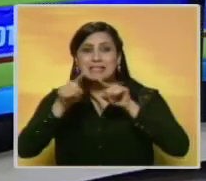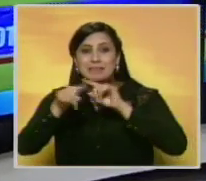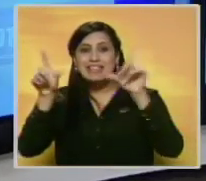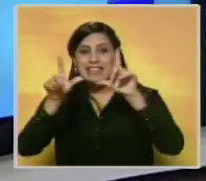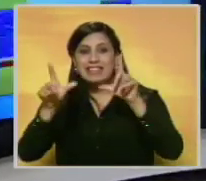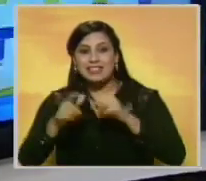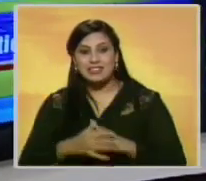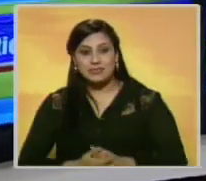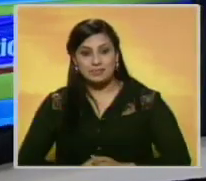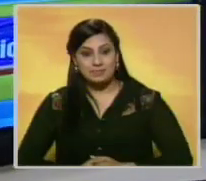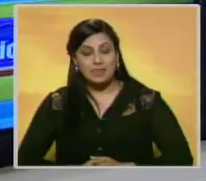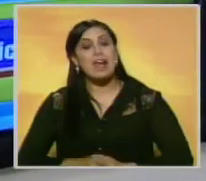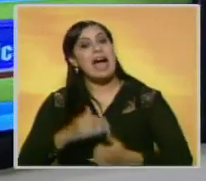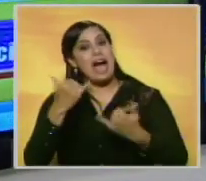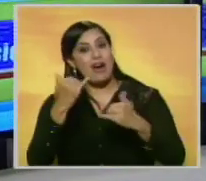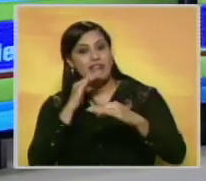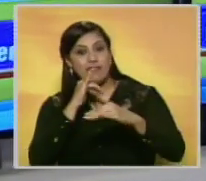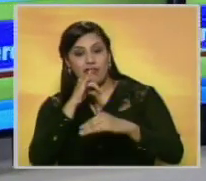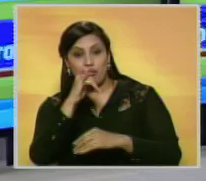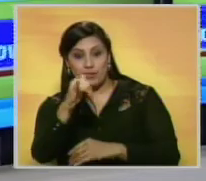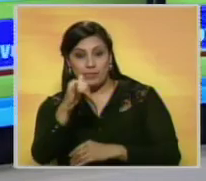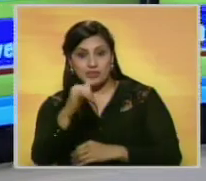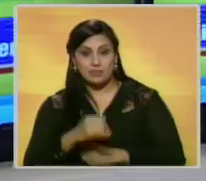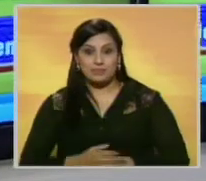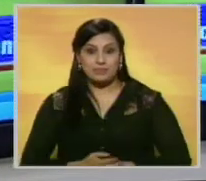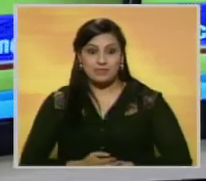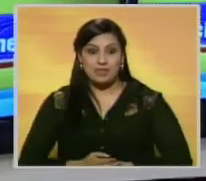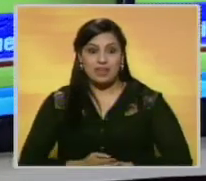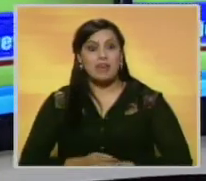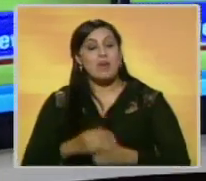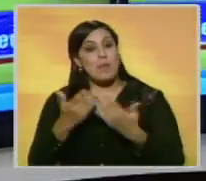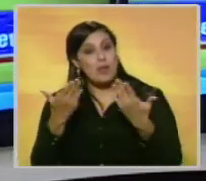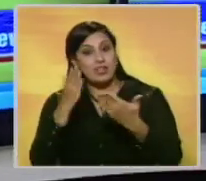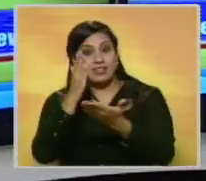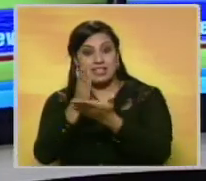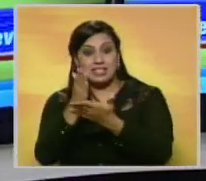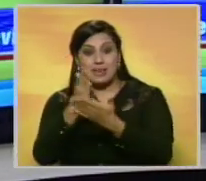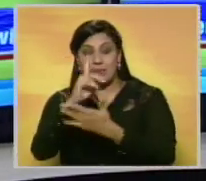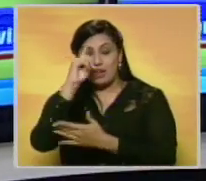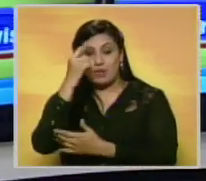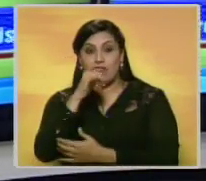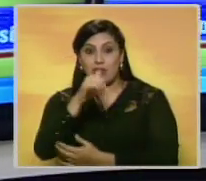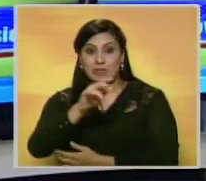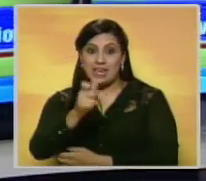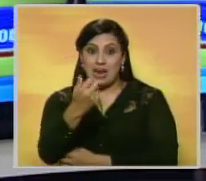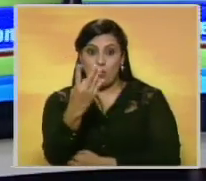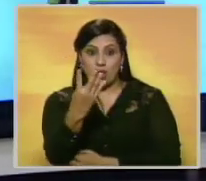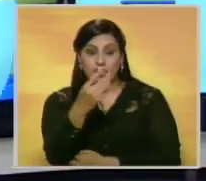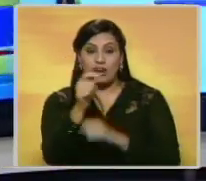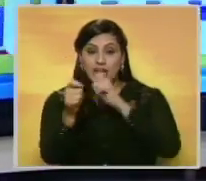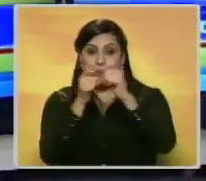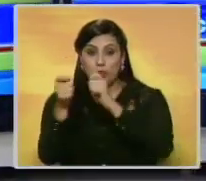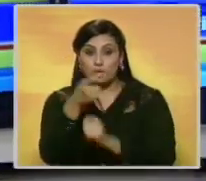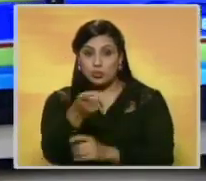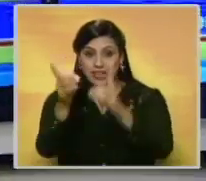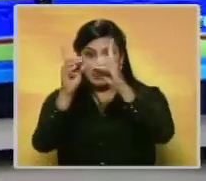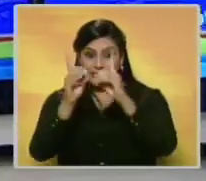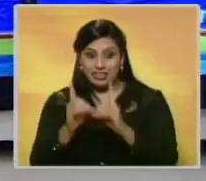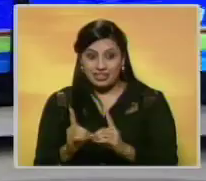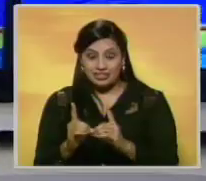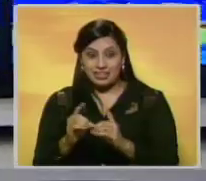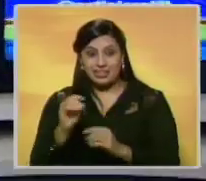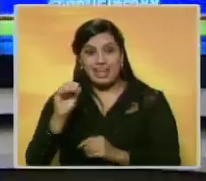fotografías. Amigos, hasta aquí nuestra emisión meridiana. Bueno, y como siempre les recordamos, nos hicieron en edición Canal 4 Reporta y ustedes